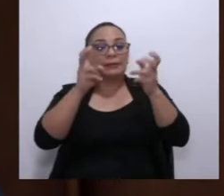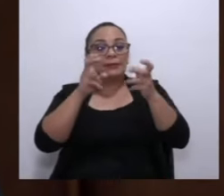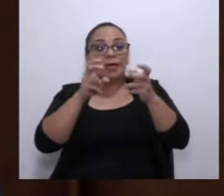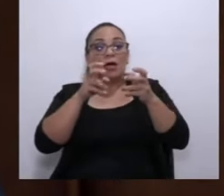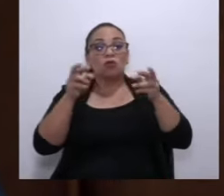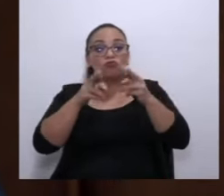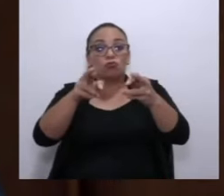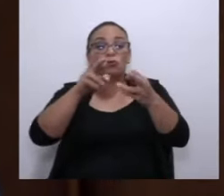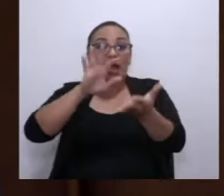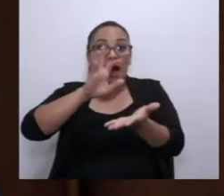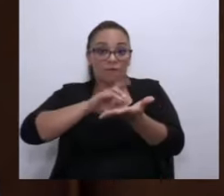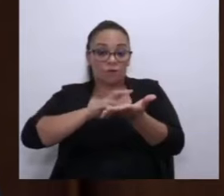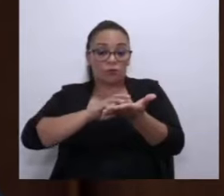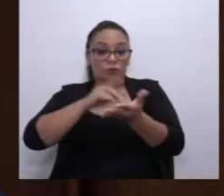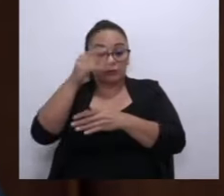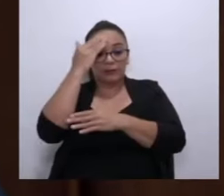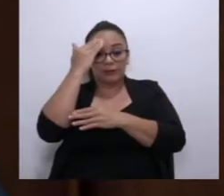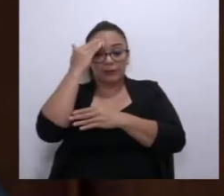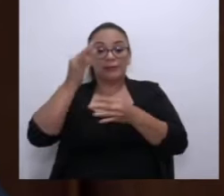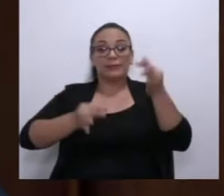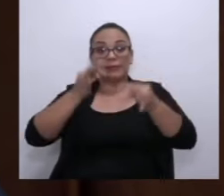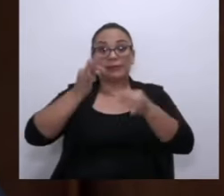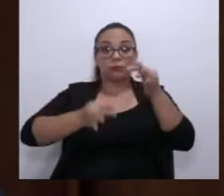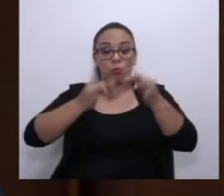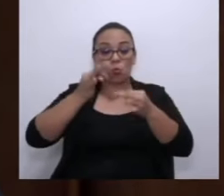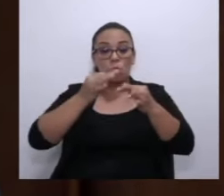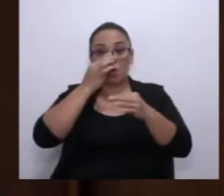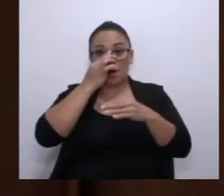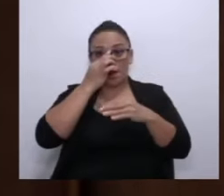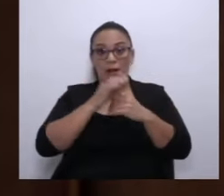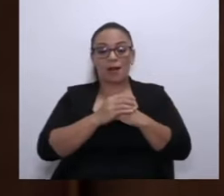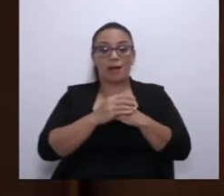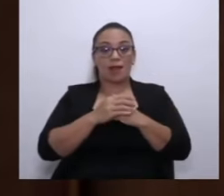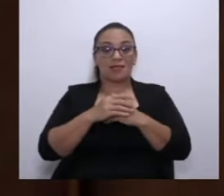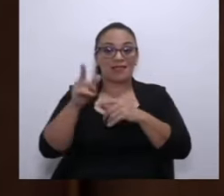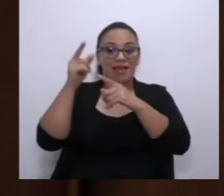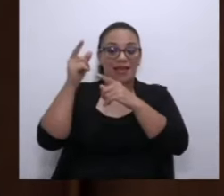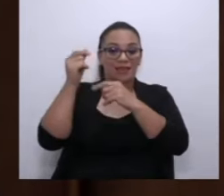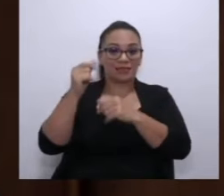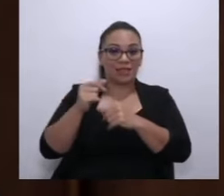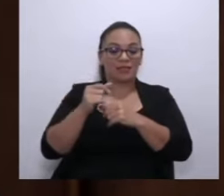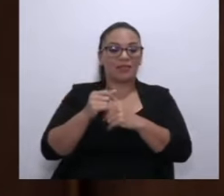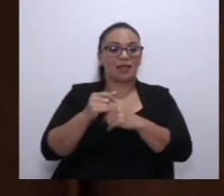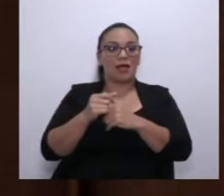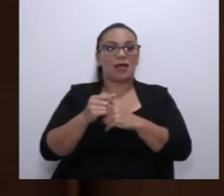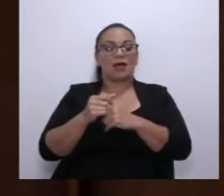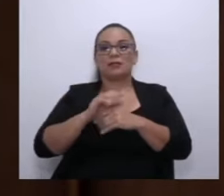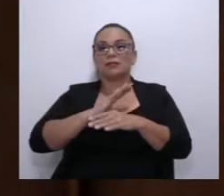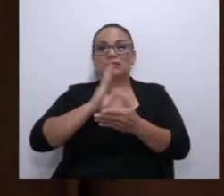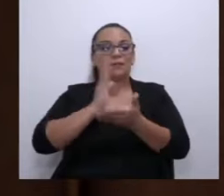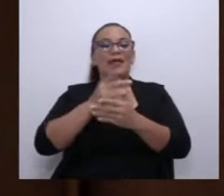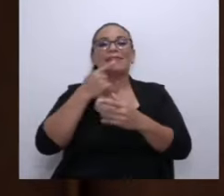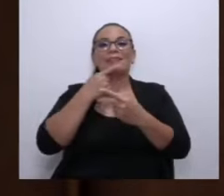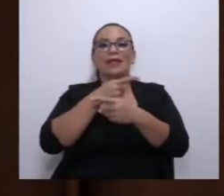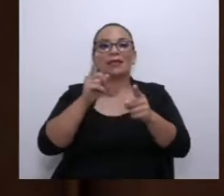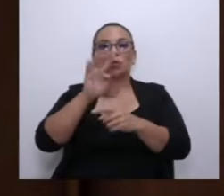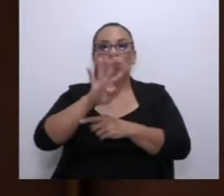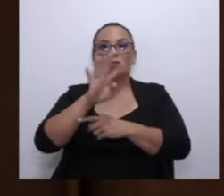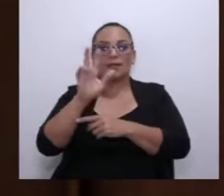como usted sabrá, el Tribunal Contencioso Administrativo y Civil de Hacienda dejó sin efecto el decreto 43